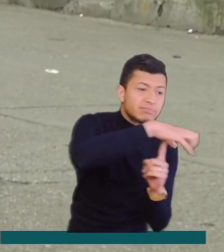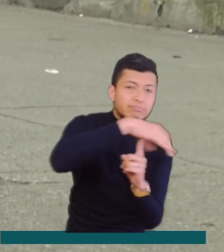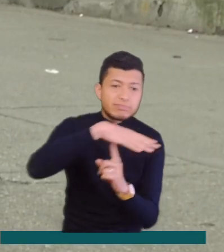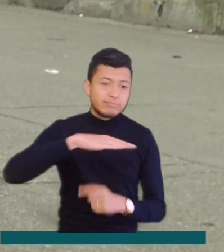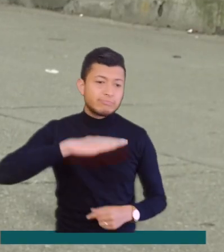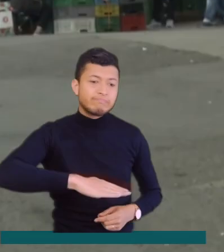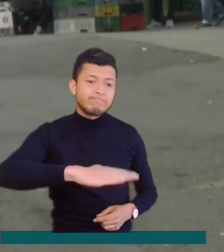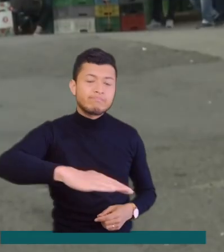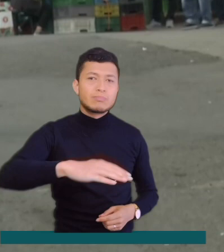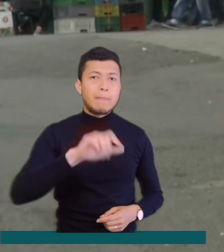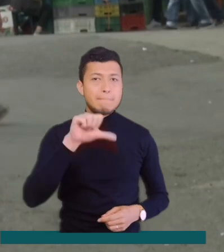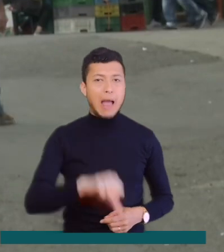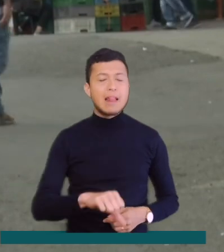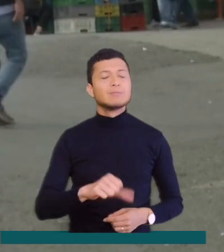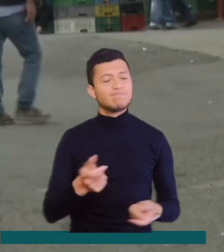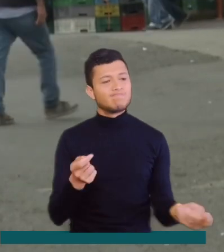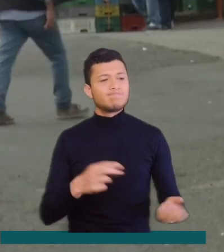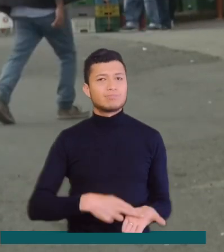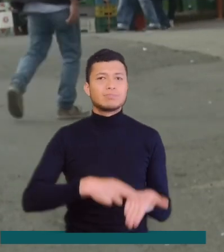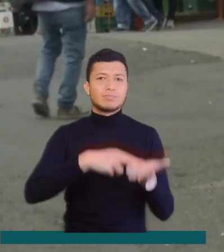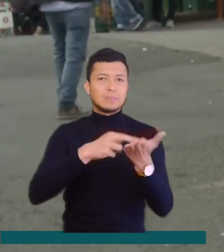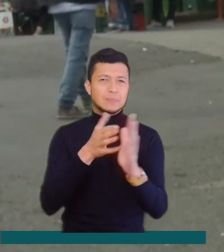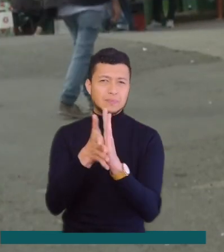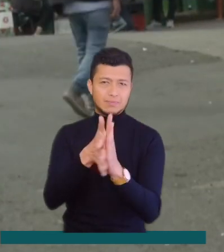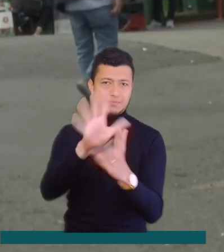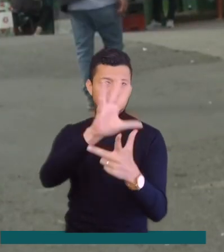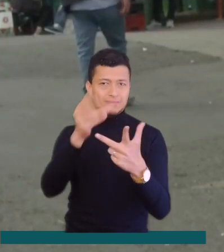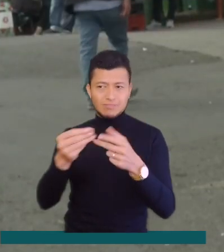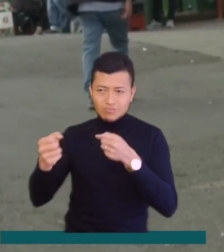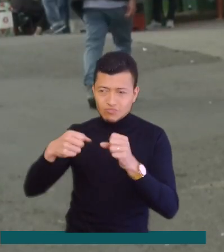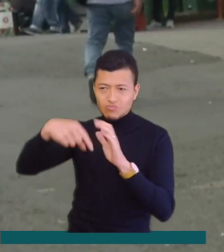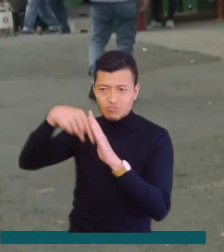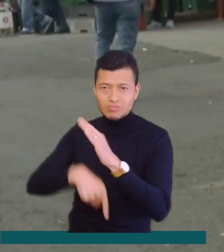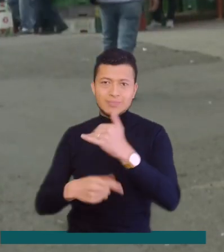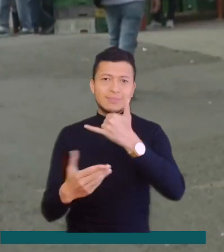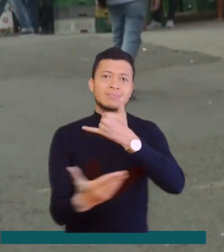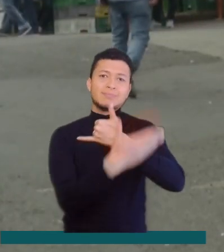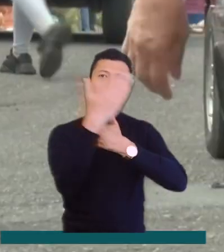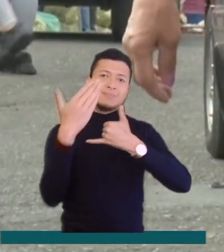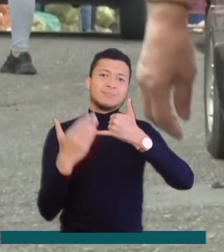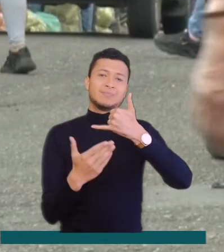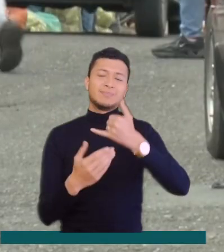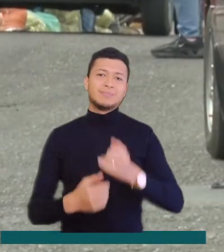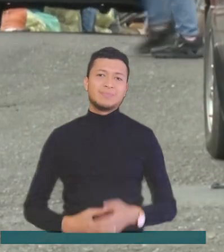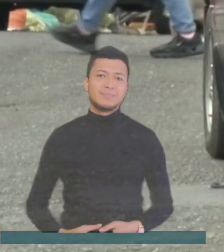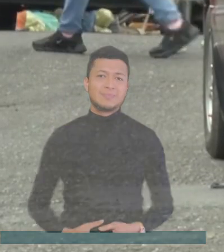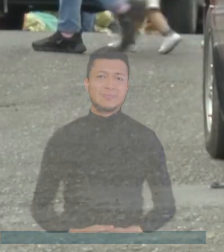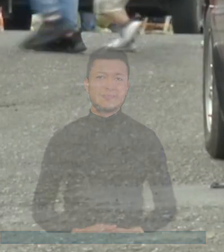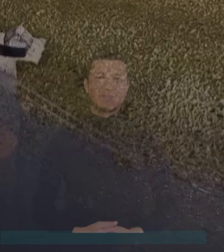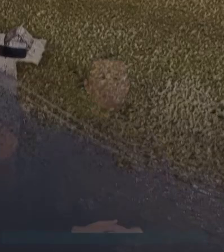mal parqueados. Estamos en Enlace 13, Periodismo a Profundidad en nuestras regiones.